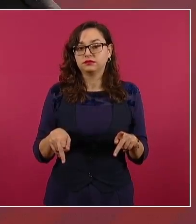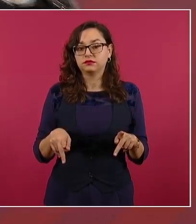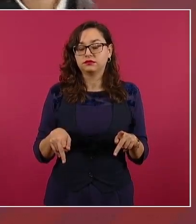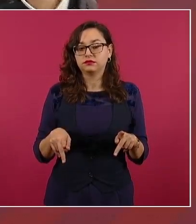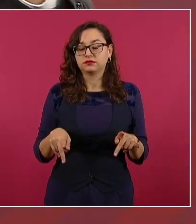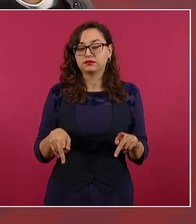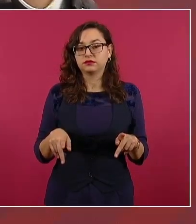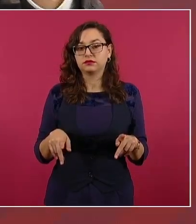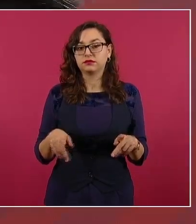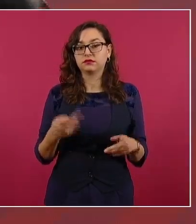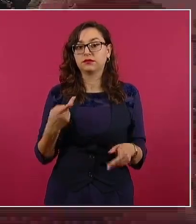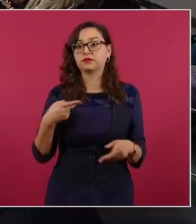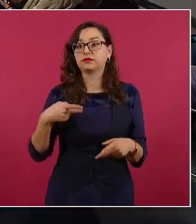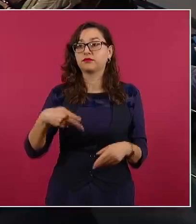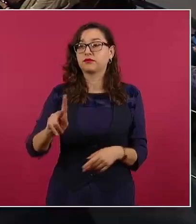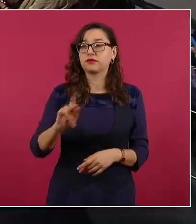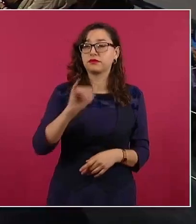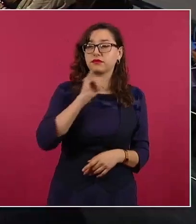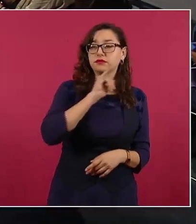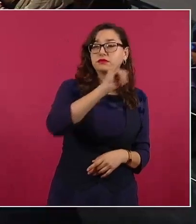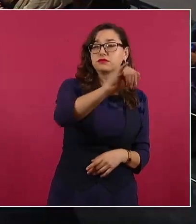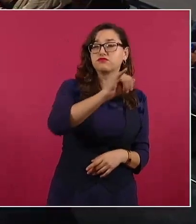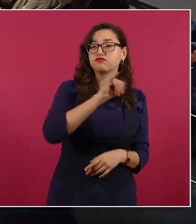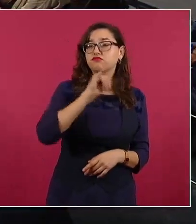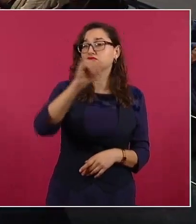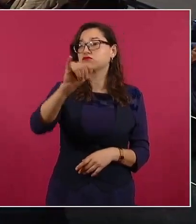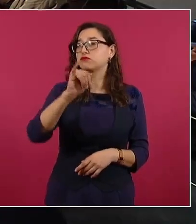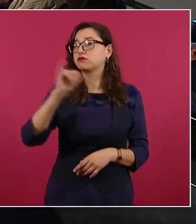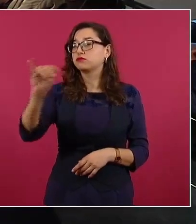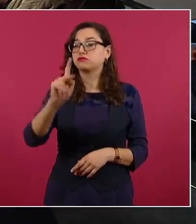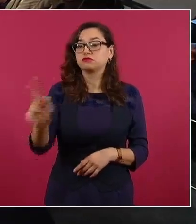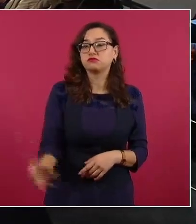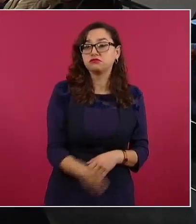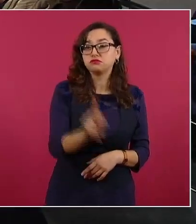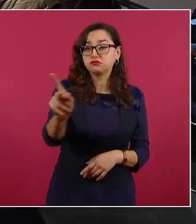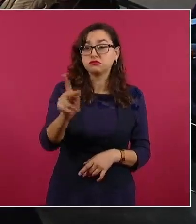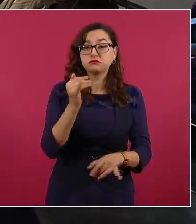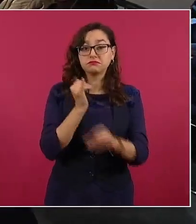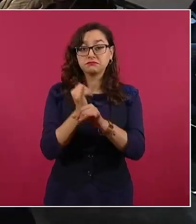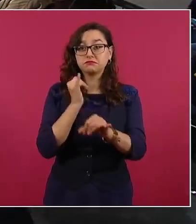Y pues no llega a los pueblos más apartados.